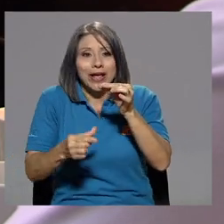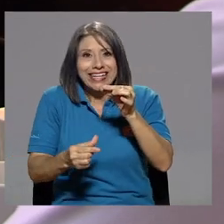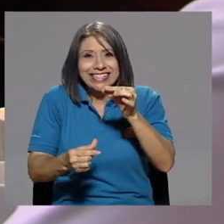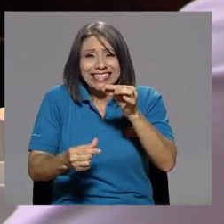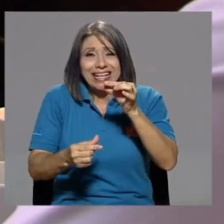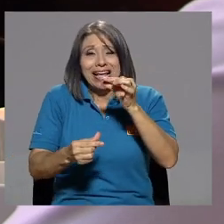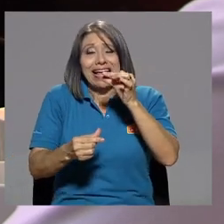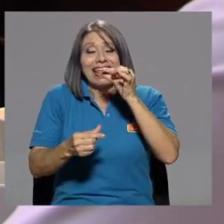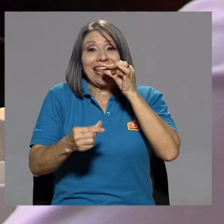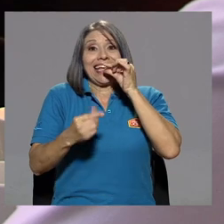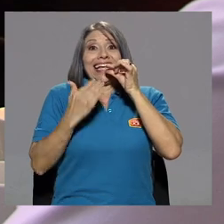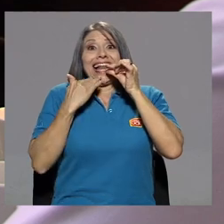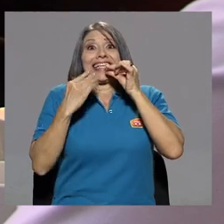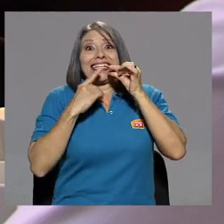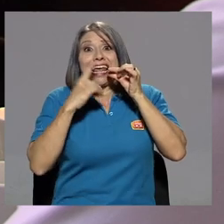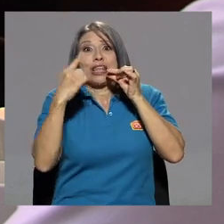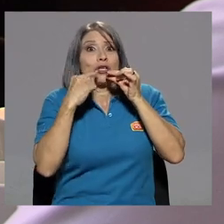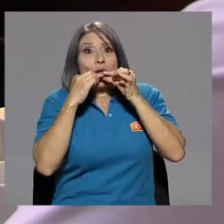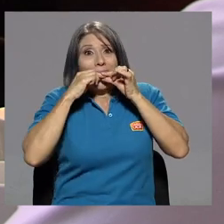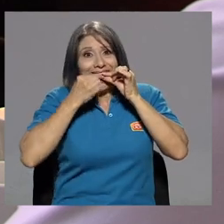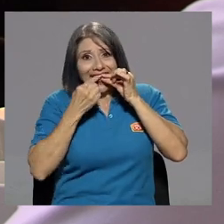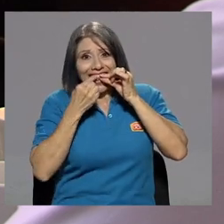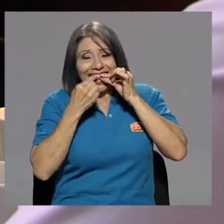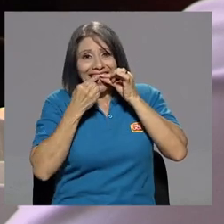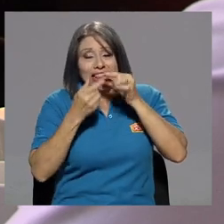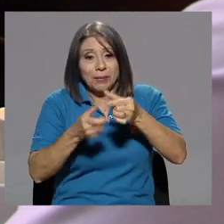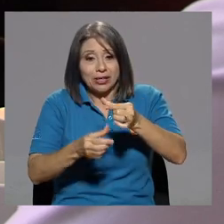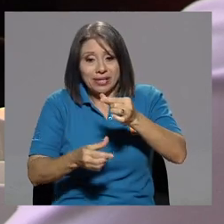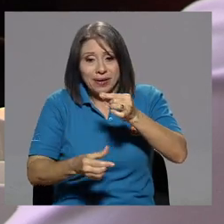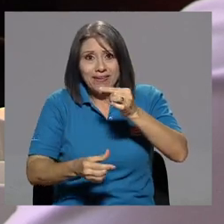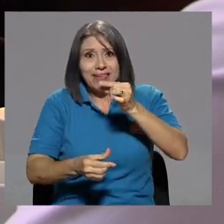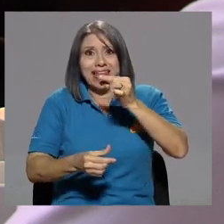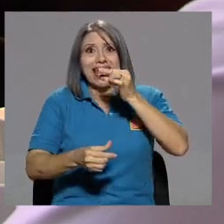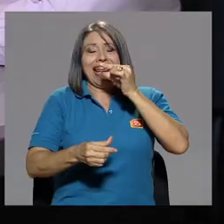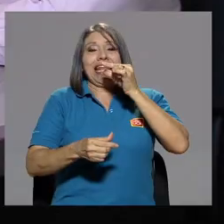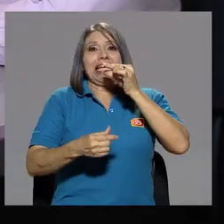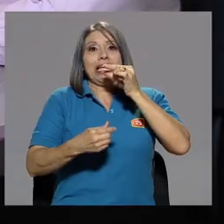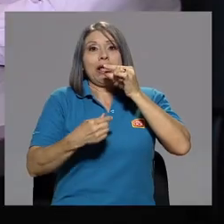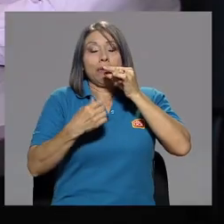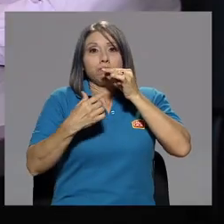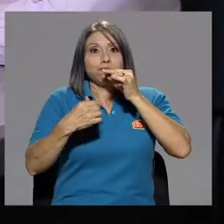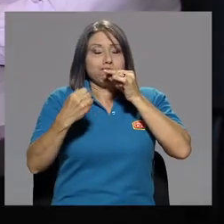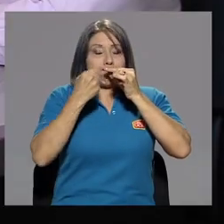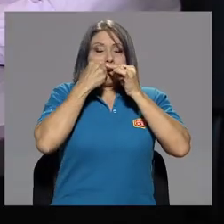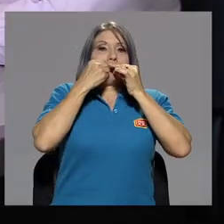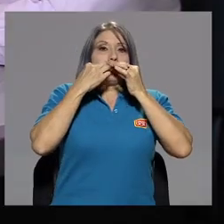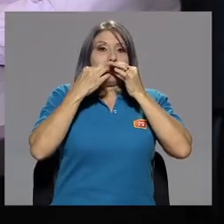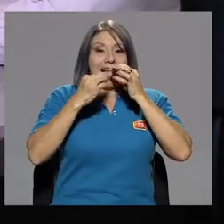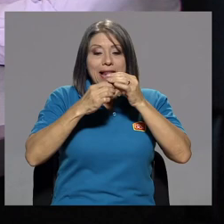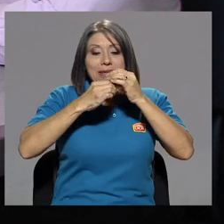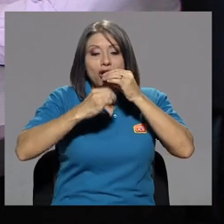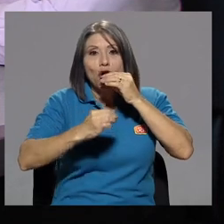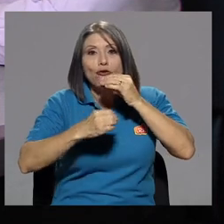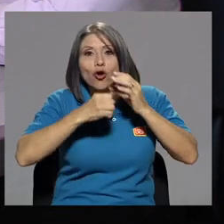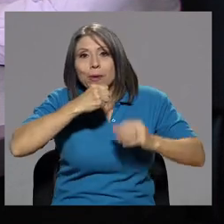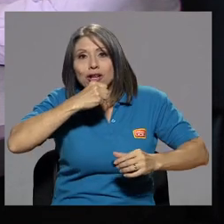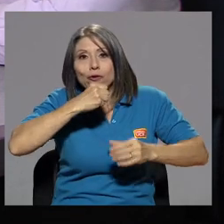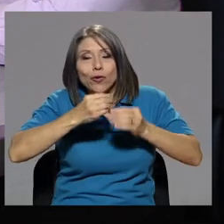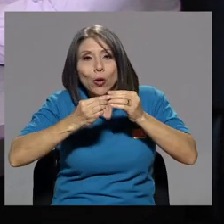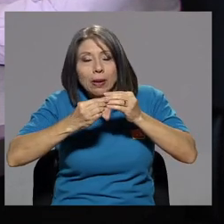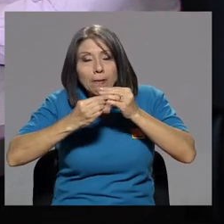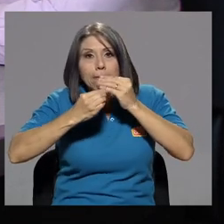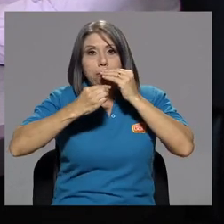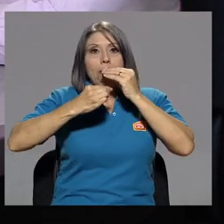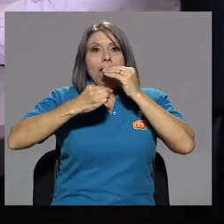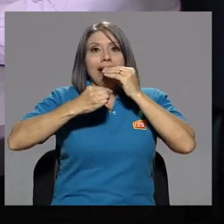diente, aquí en el labio. Y fue un bombazo porque se me vino el micrófono. Y se me